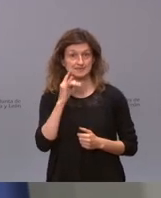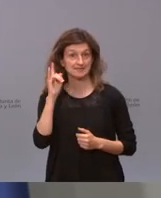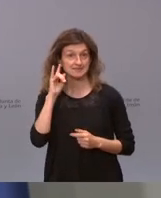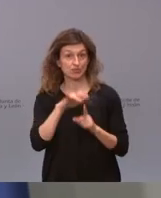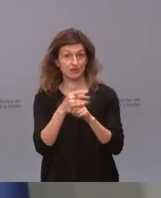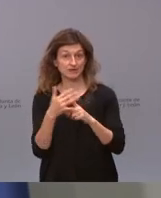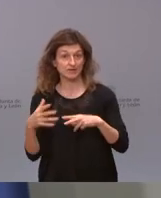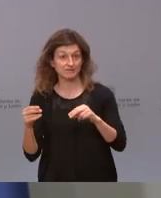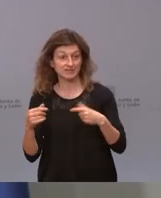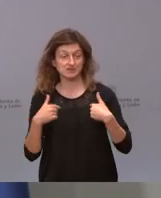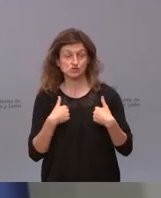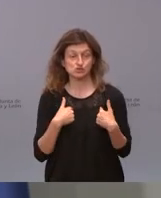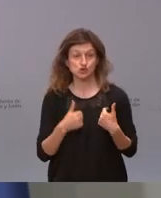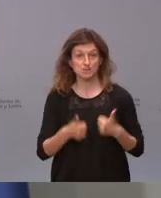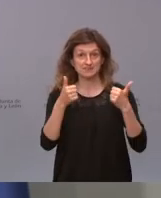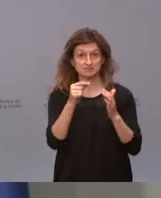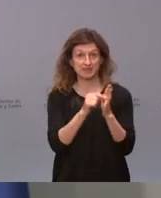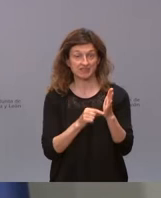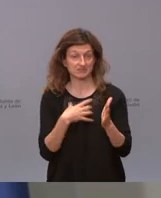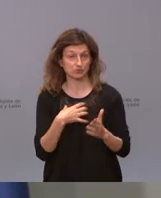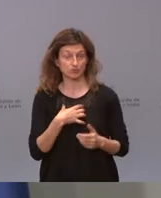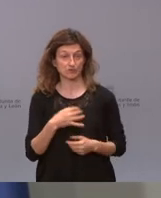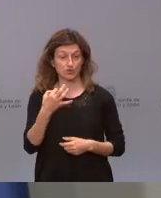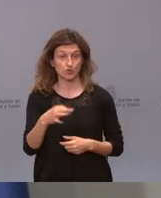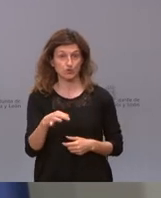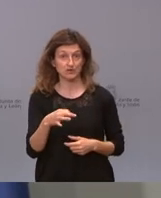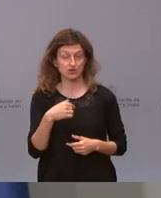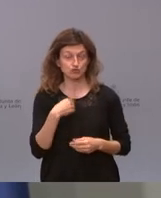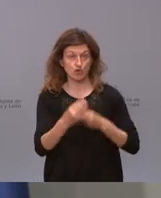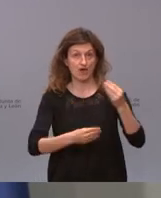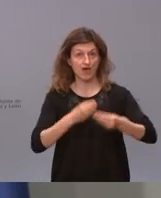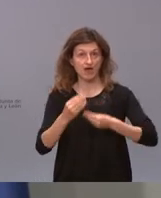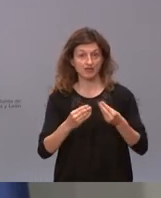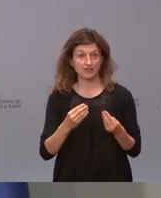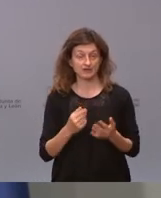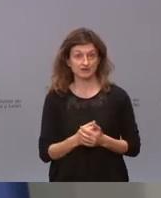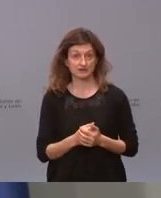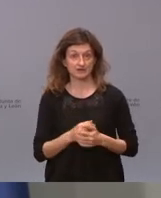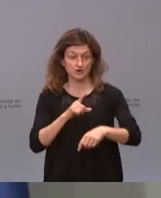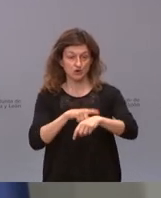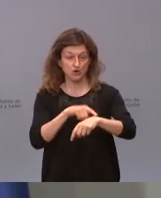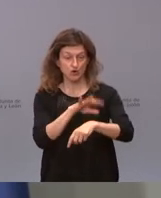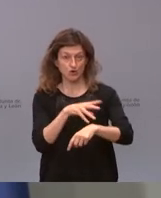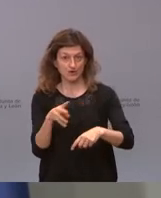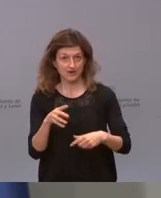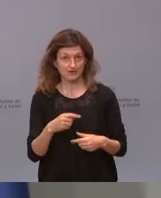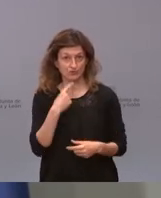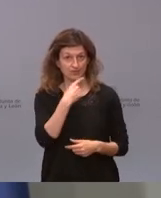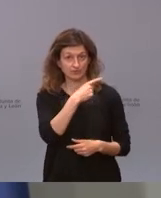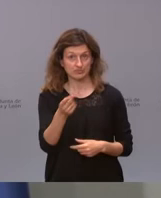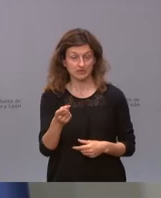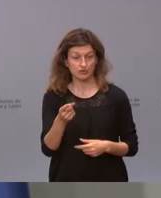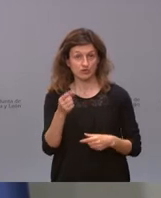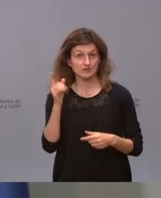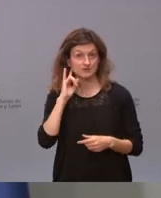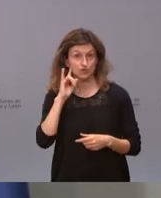alarma nosotros no podemos tomar medidas. La única medida que estaba en nuestra mano para cambiar las cosas era el horario y decirles que no habiendo